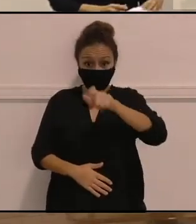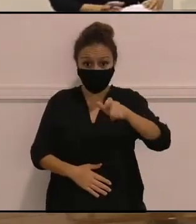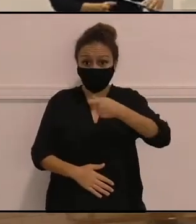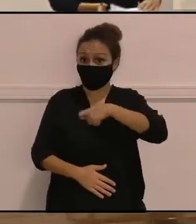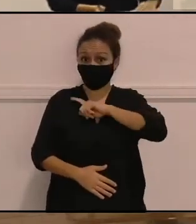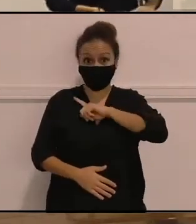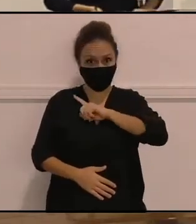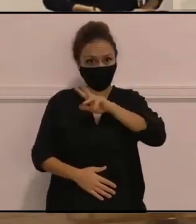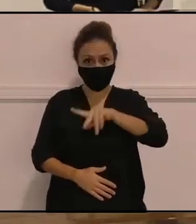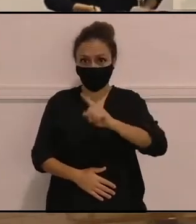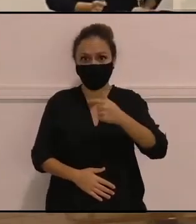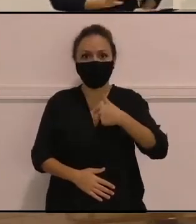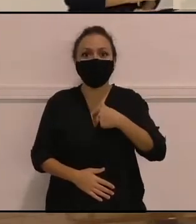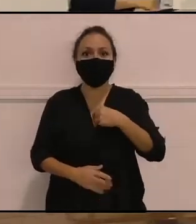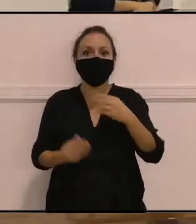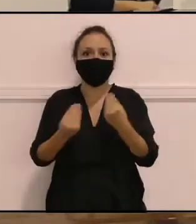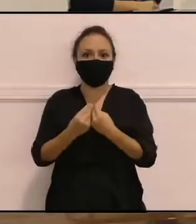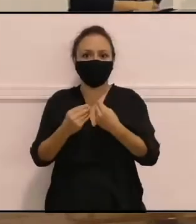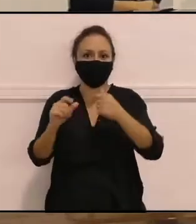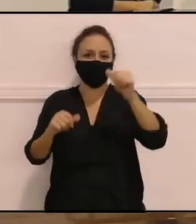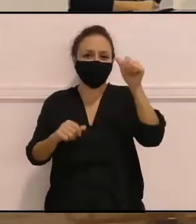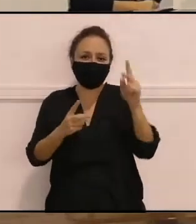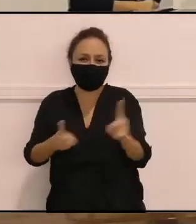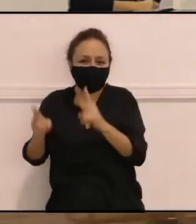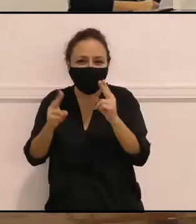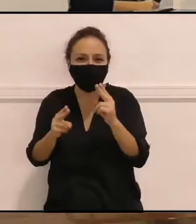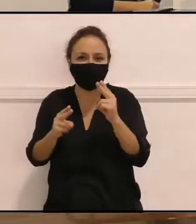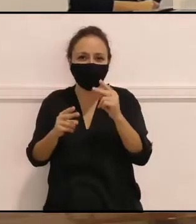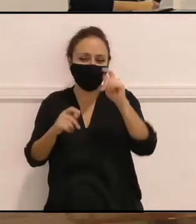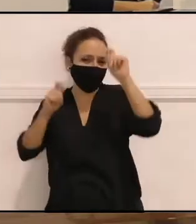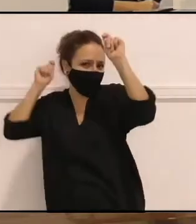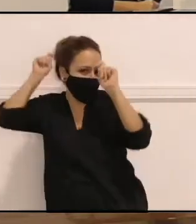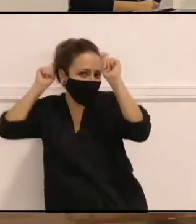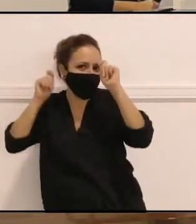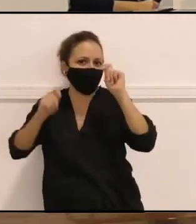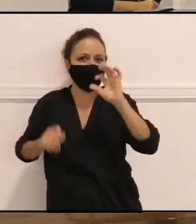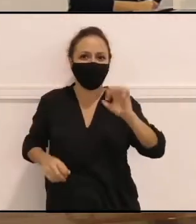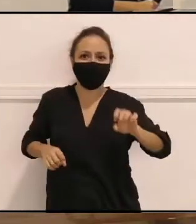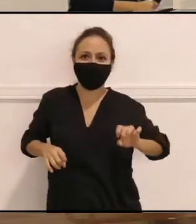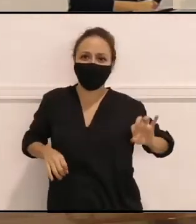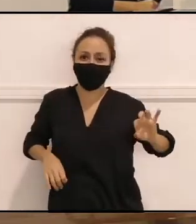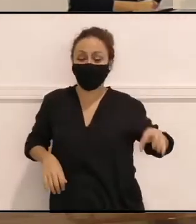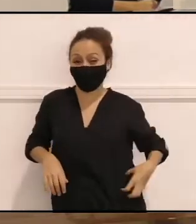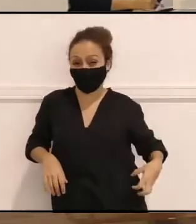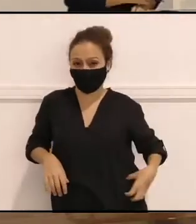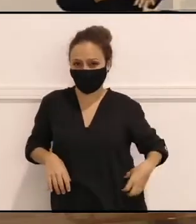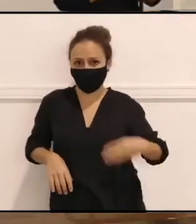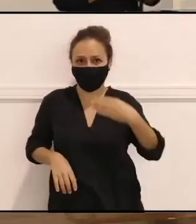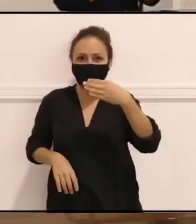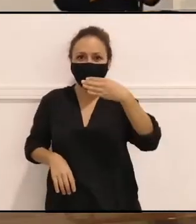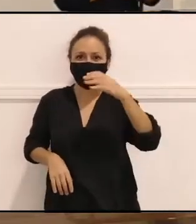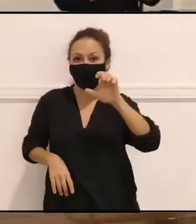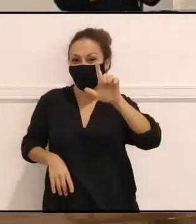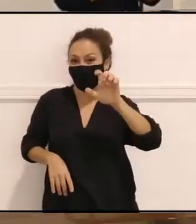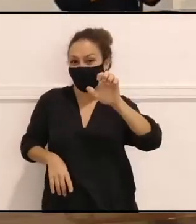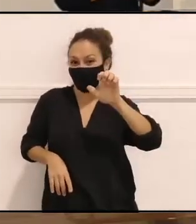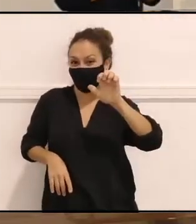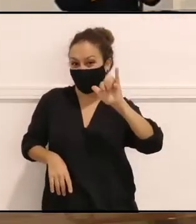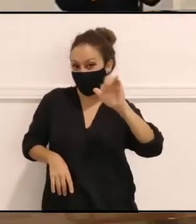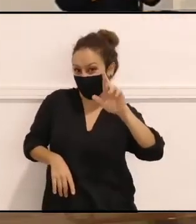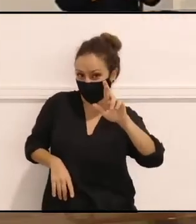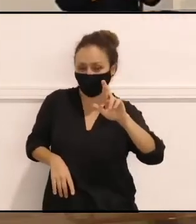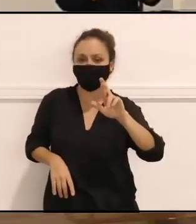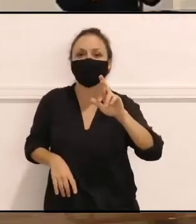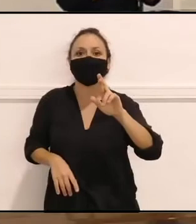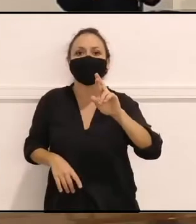crecí con el príncipe de Bel Air, cosas de casa, ¿no? Con todo ese tipo de cultura afroamericana o inglesa, si